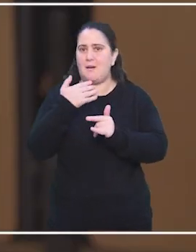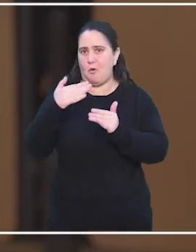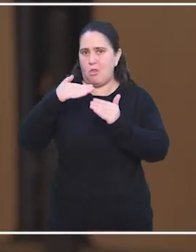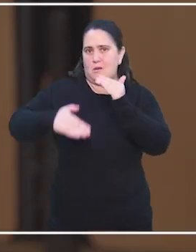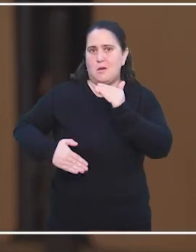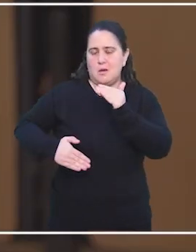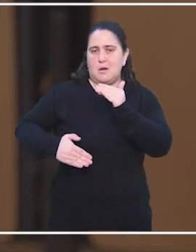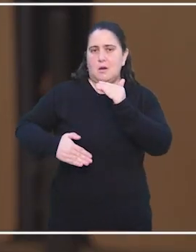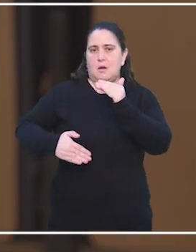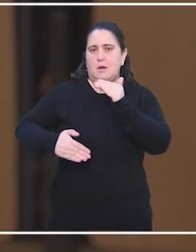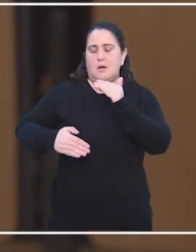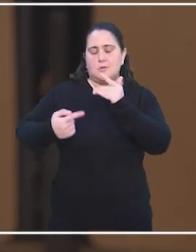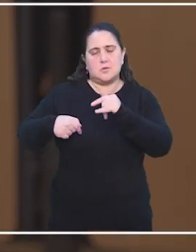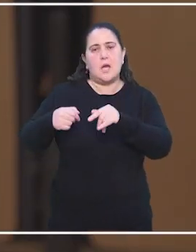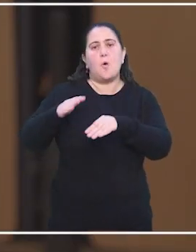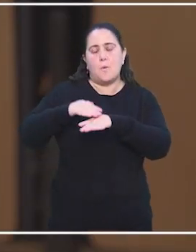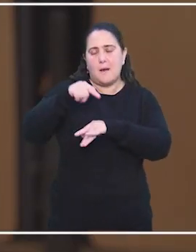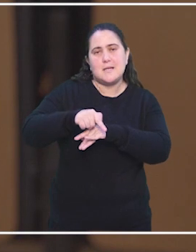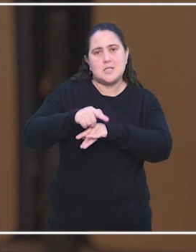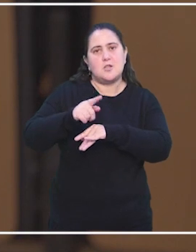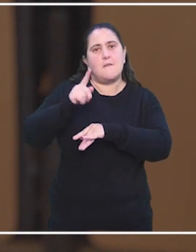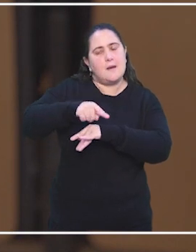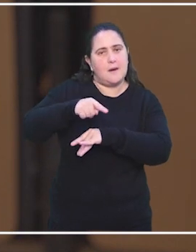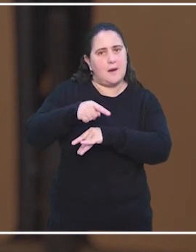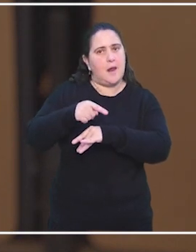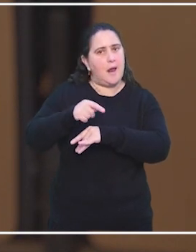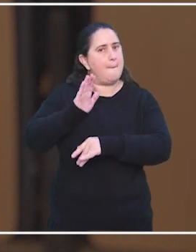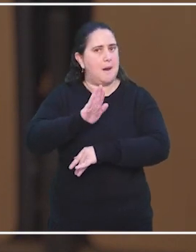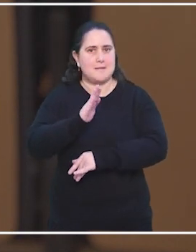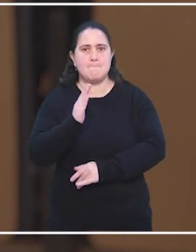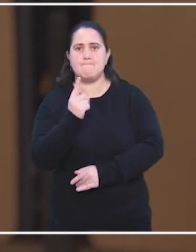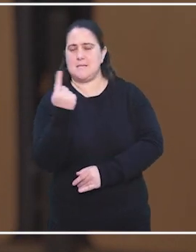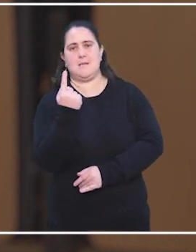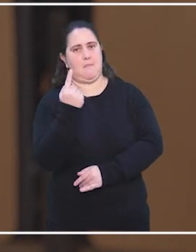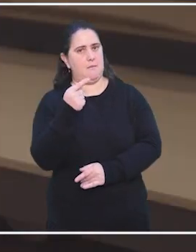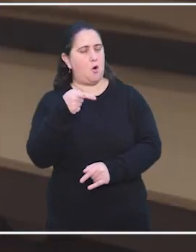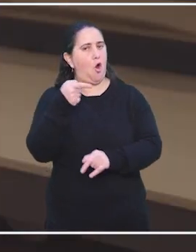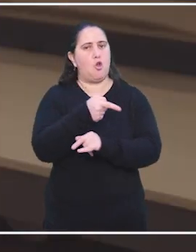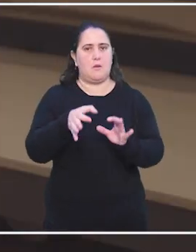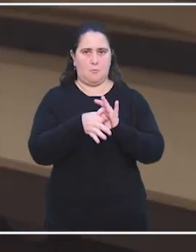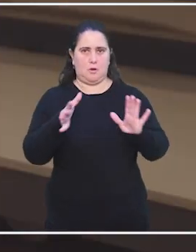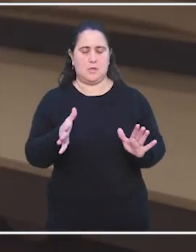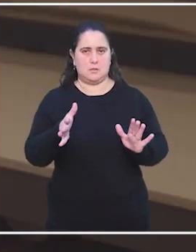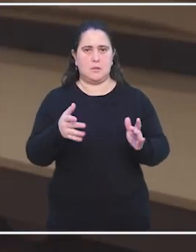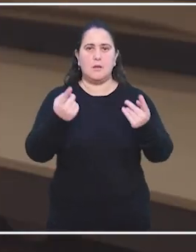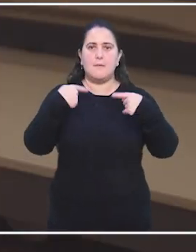se ha convertido en la principal amenaza contra la democracia. Entonces,